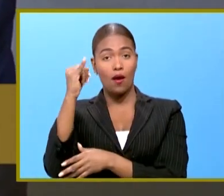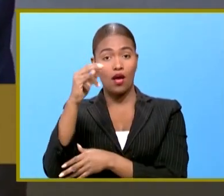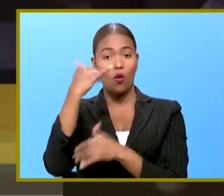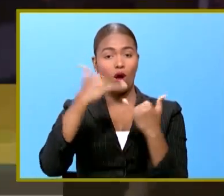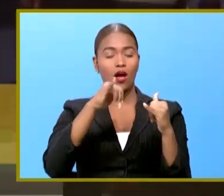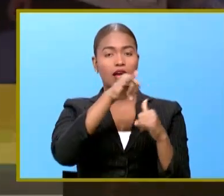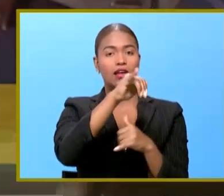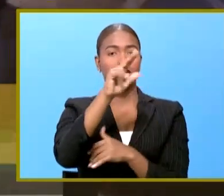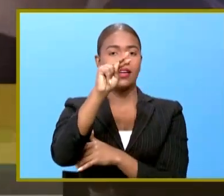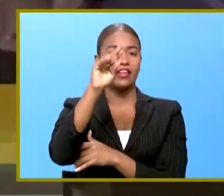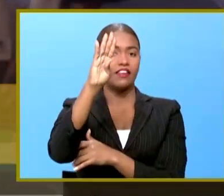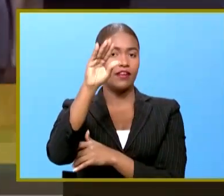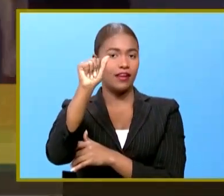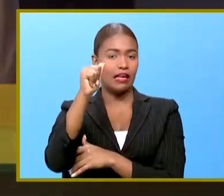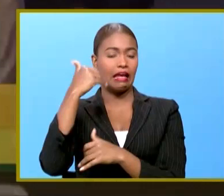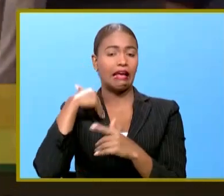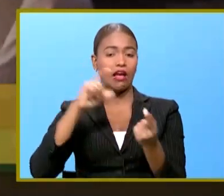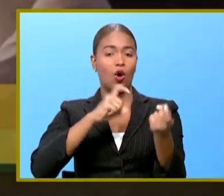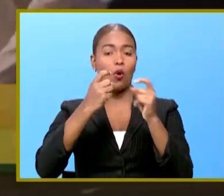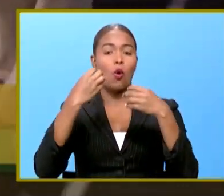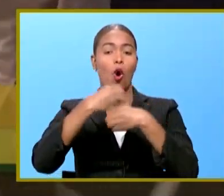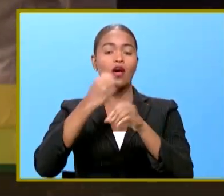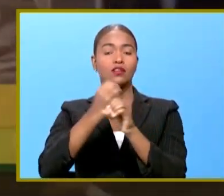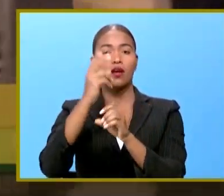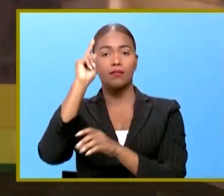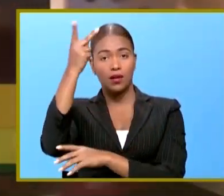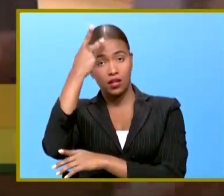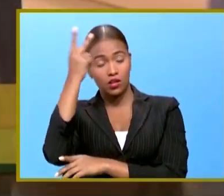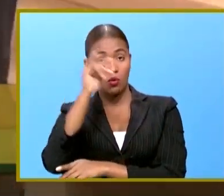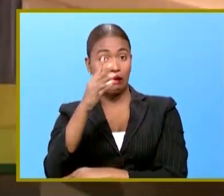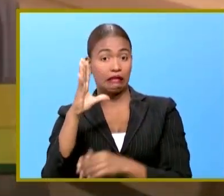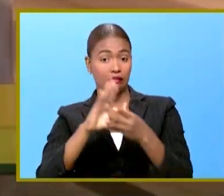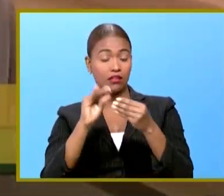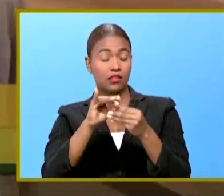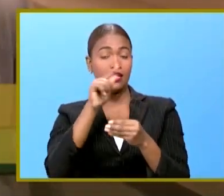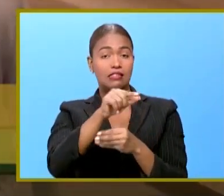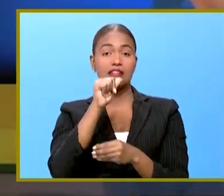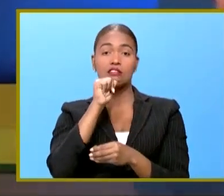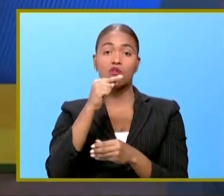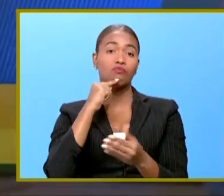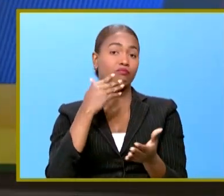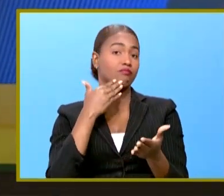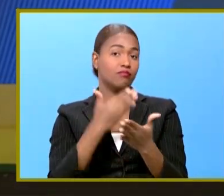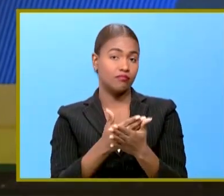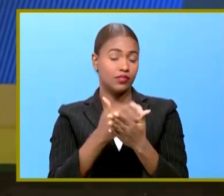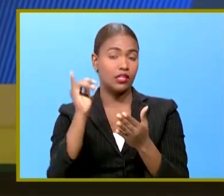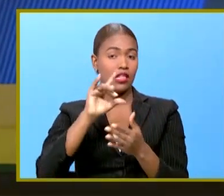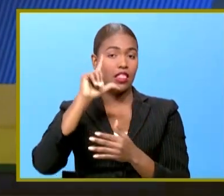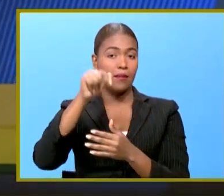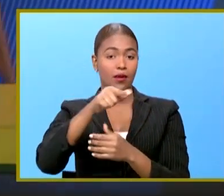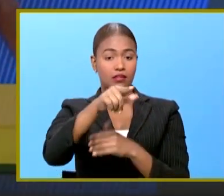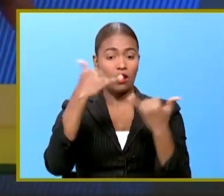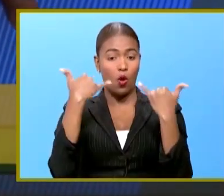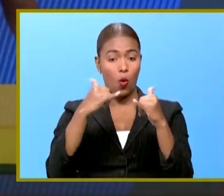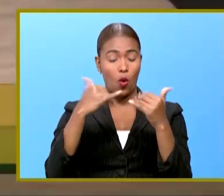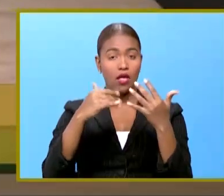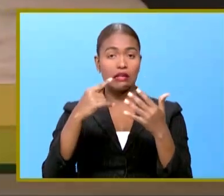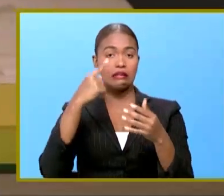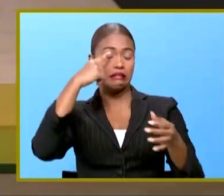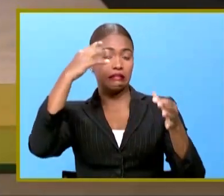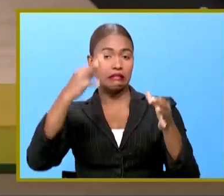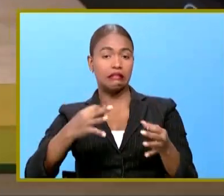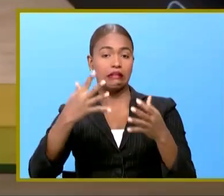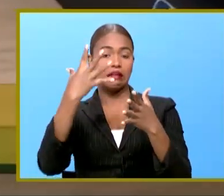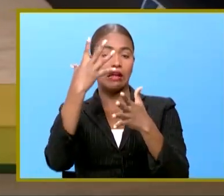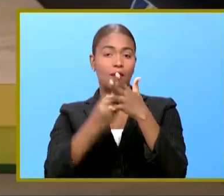NBA se ha convertido en una organización política y señaló que eso no es bueno después de que los jugadores decidieran